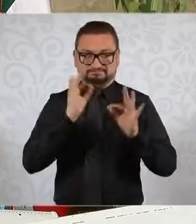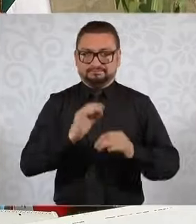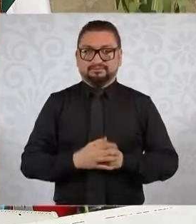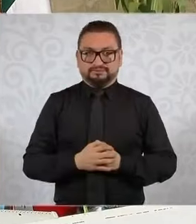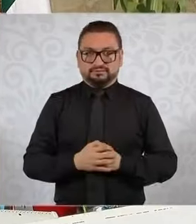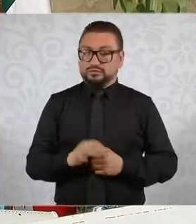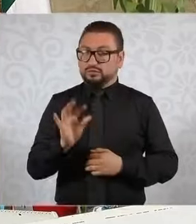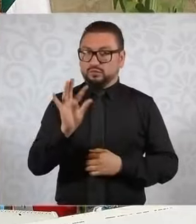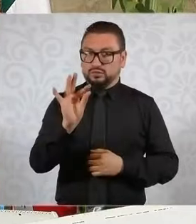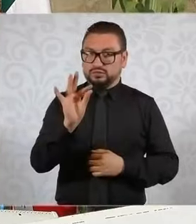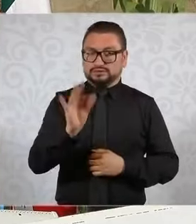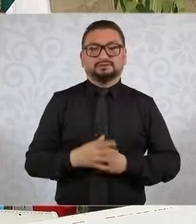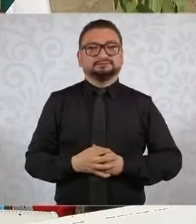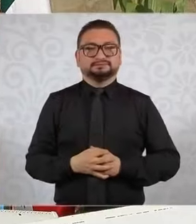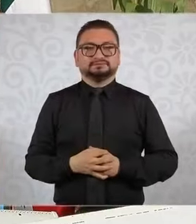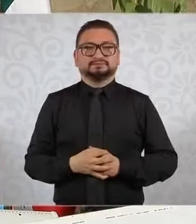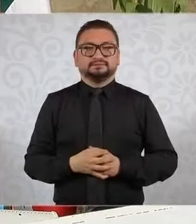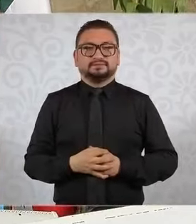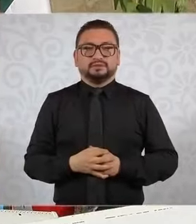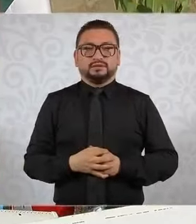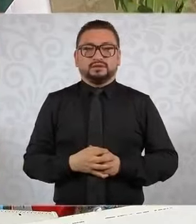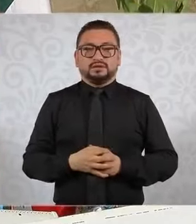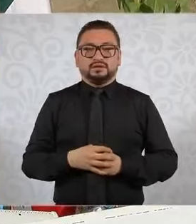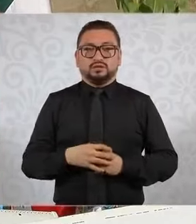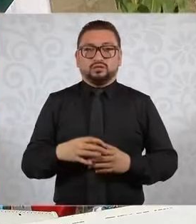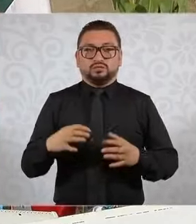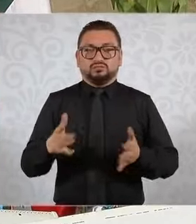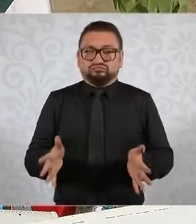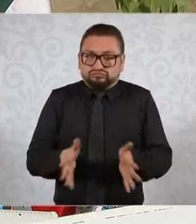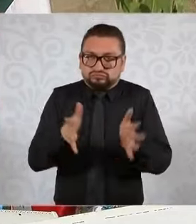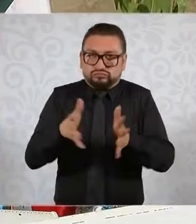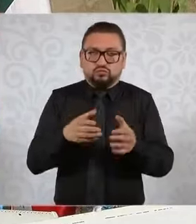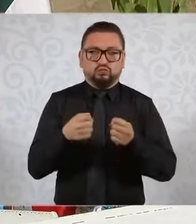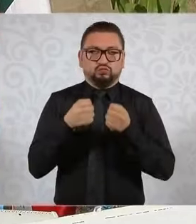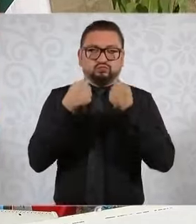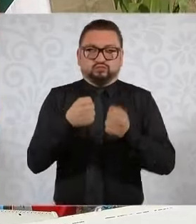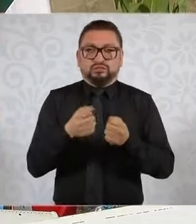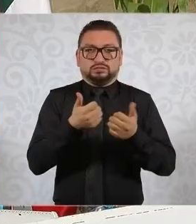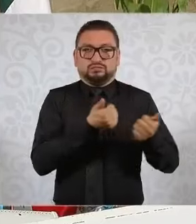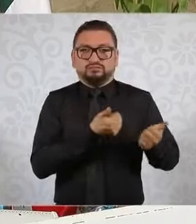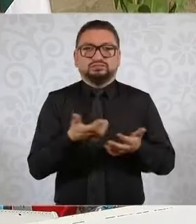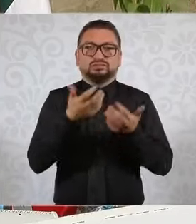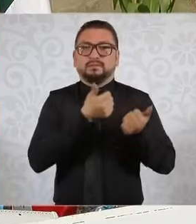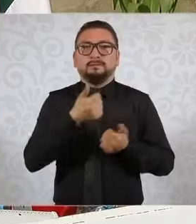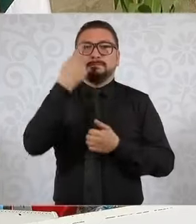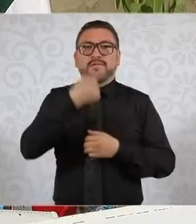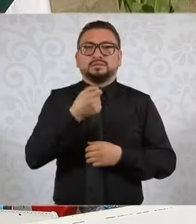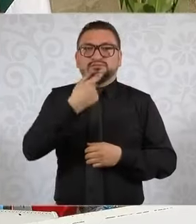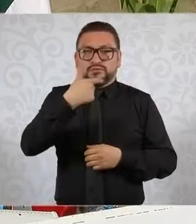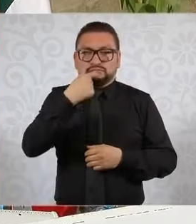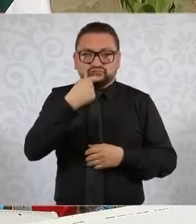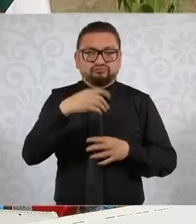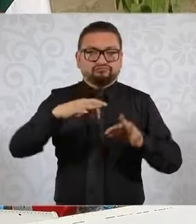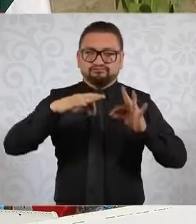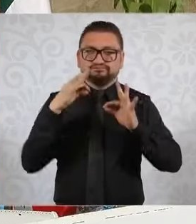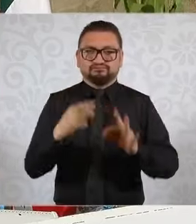40. Fortaleceremos el programa de abasto y distribución de medicamentos.